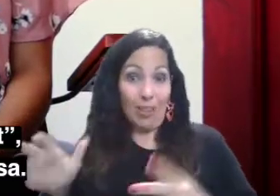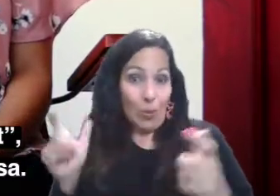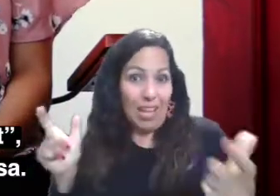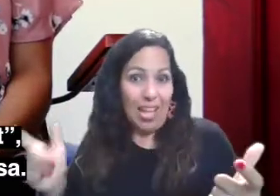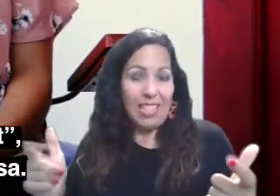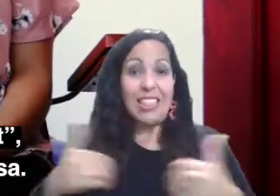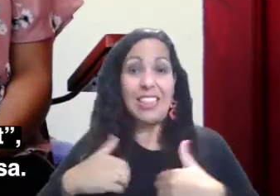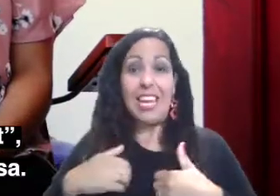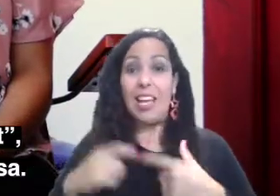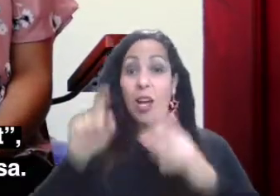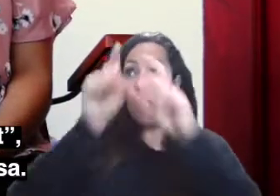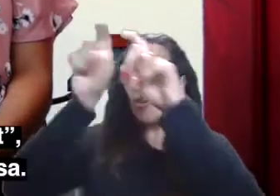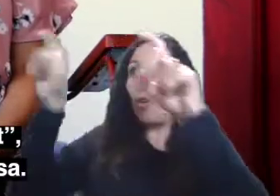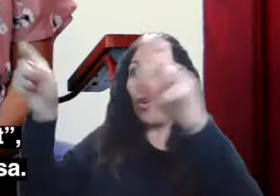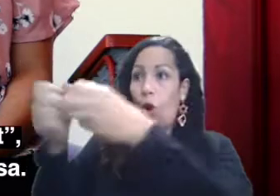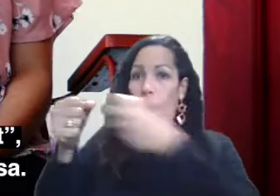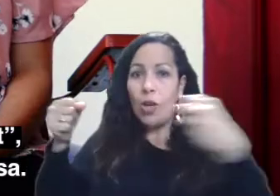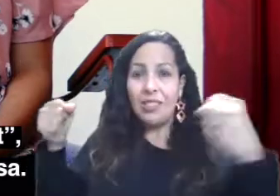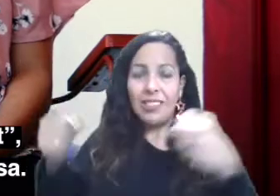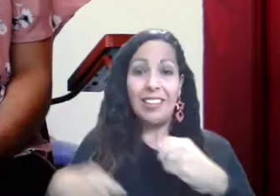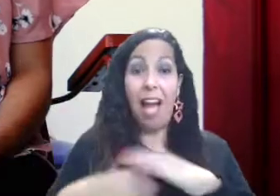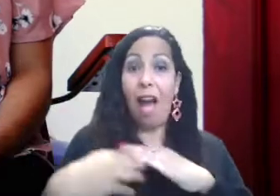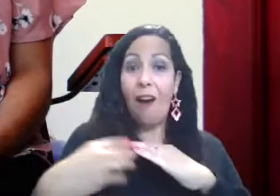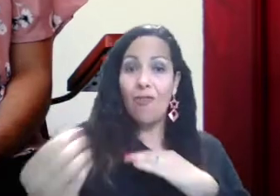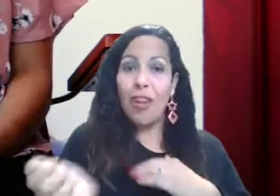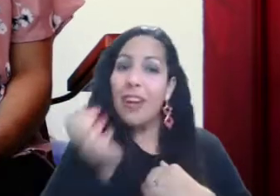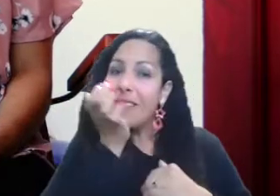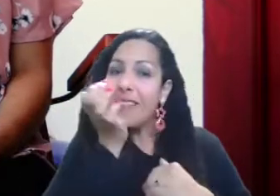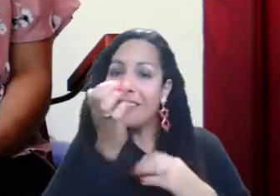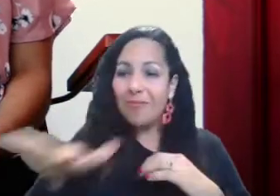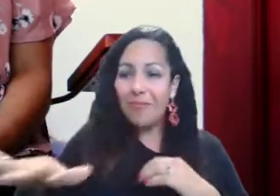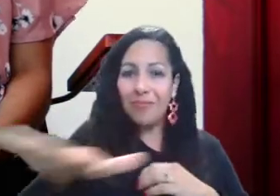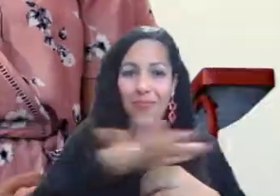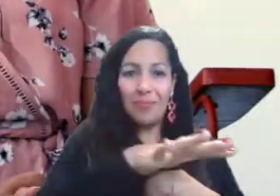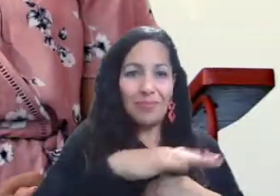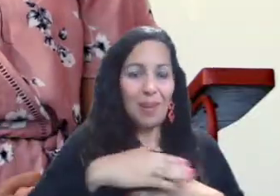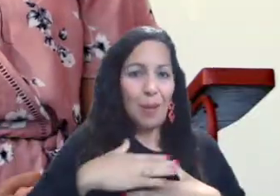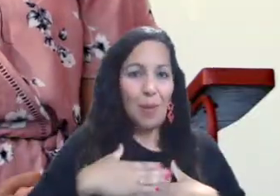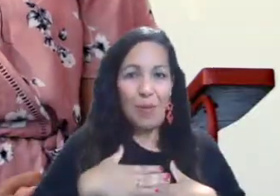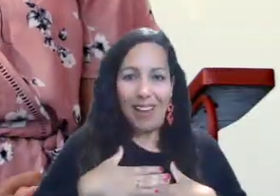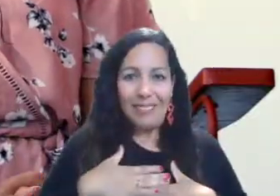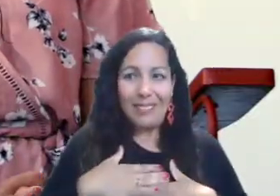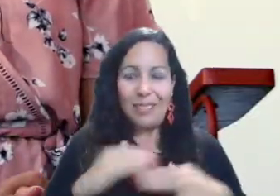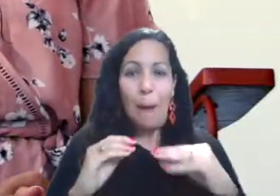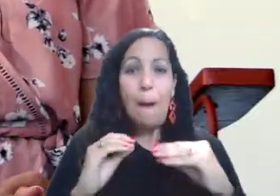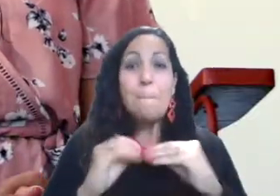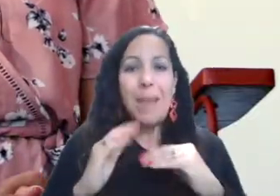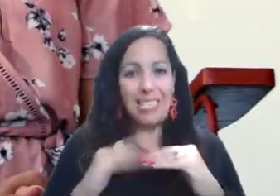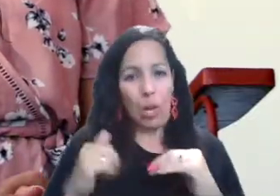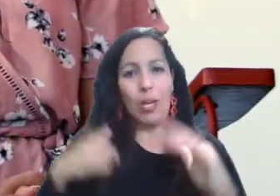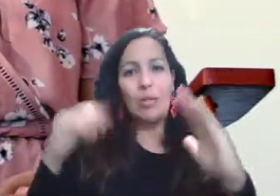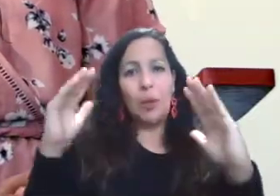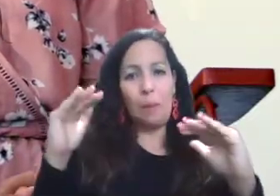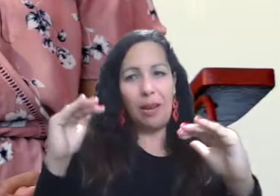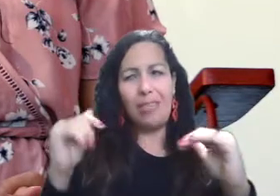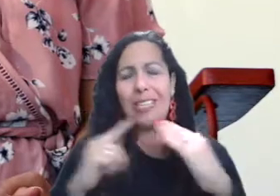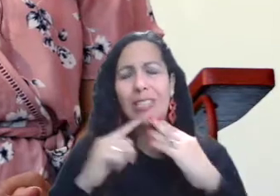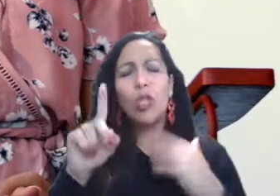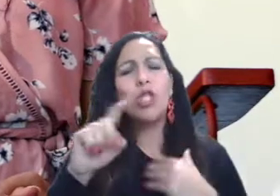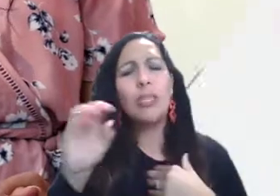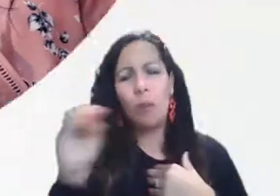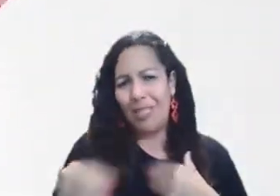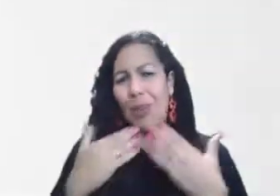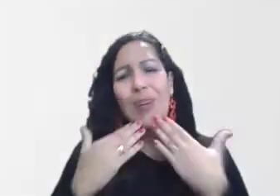grama alrededor de la casa. Es mucho más de lo que yo esperaba. Le estoy 100% agradecida.